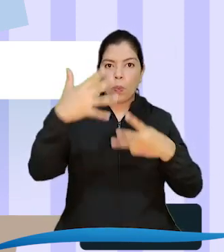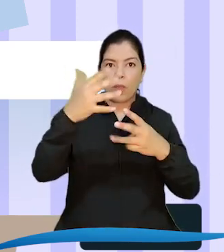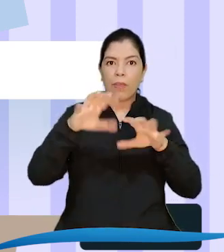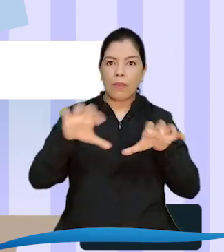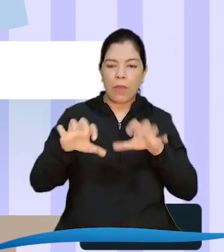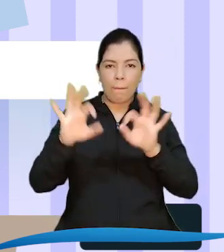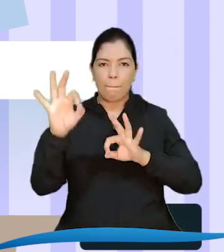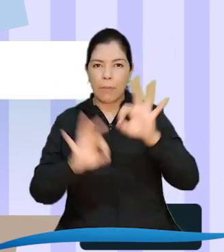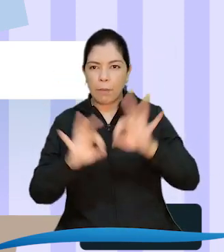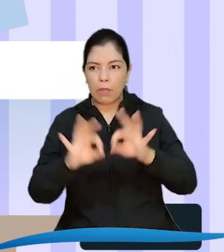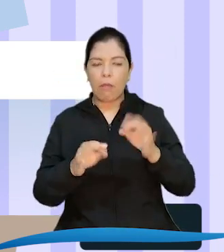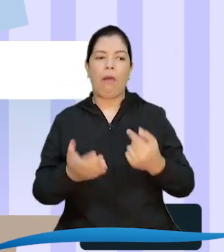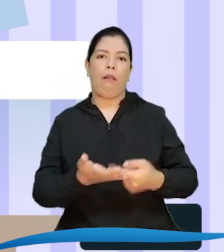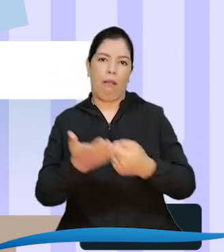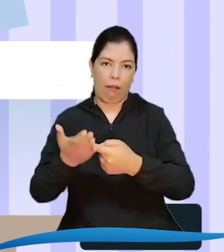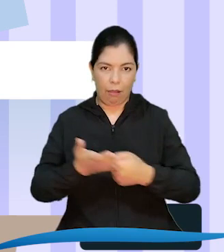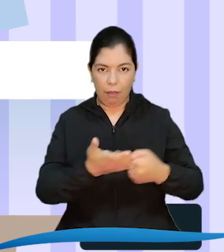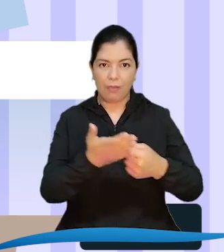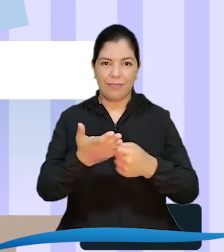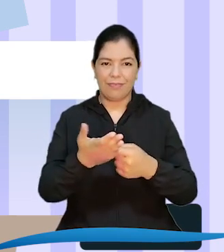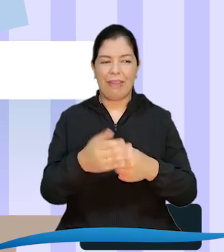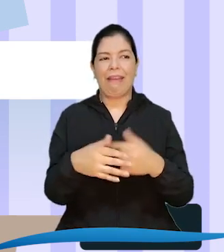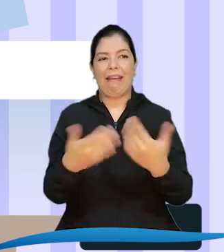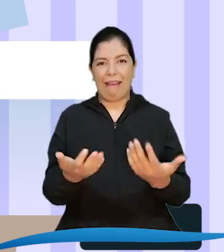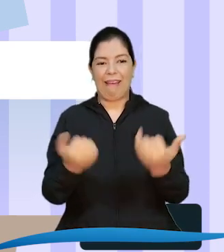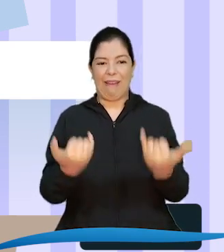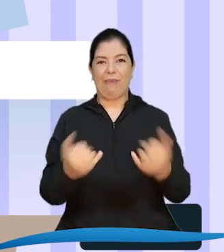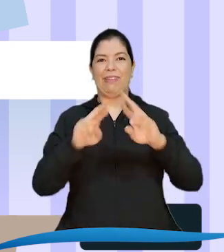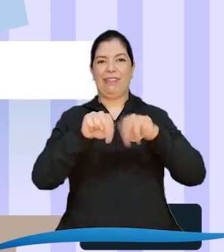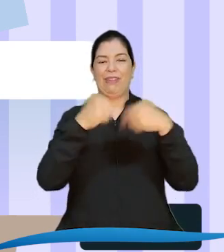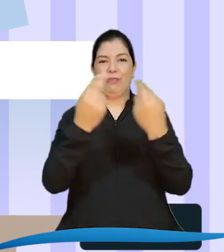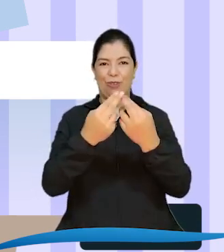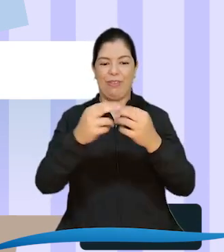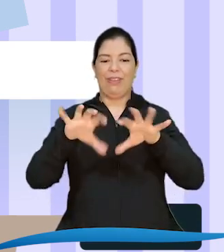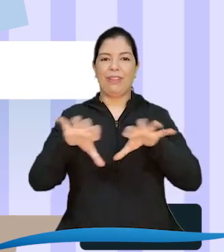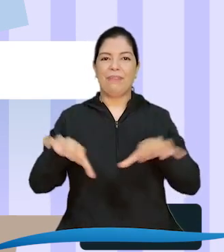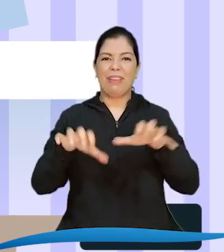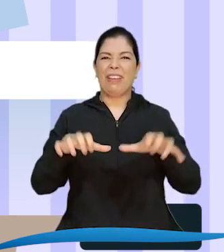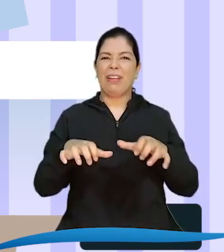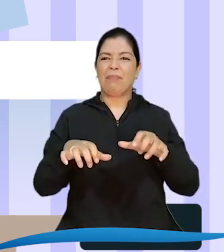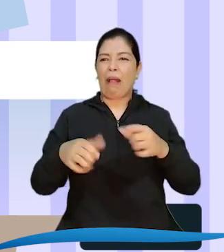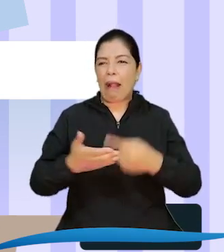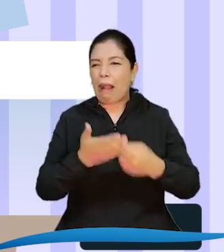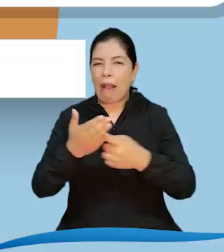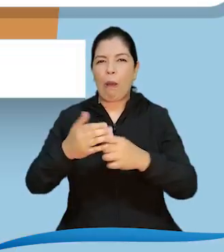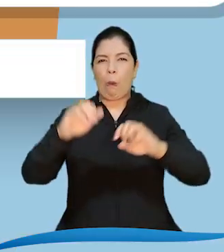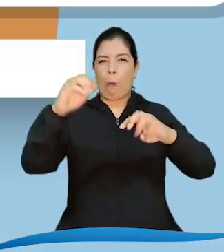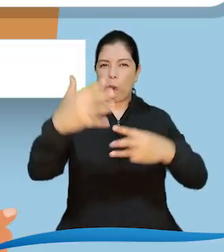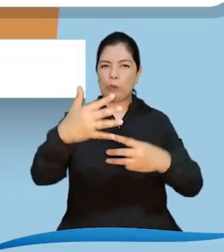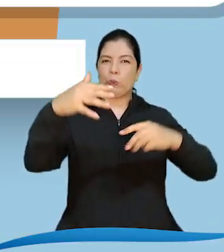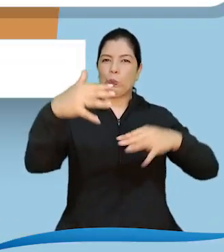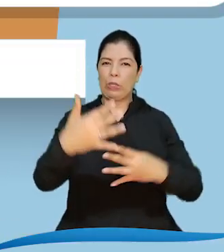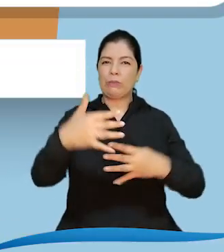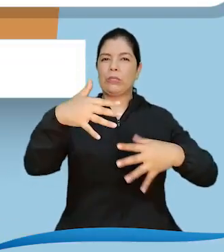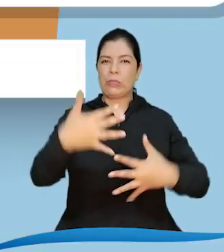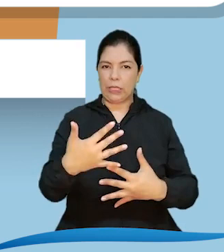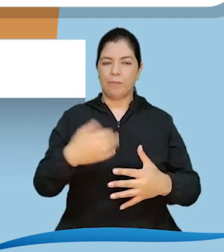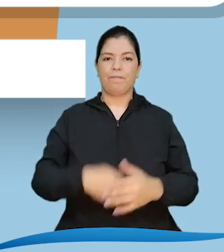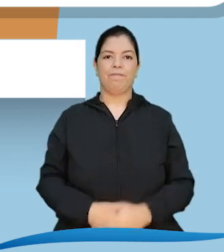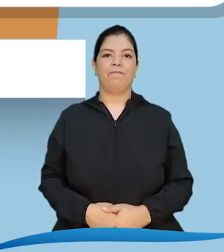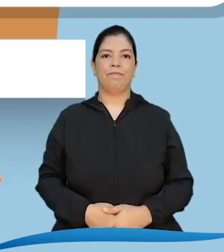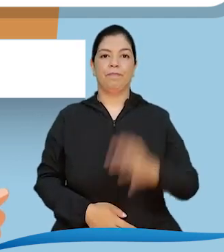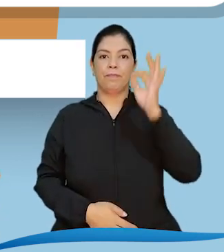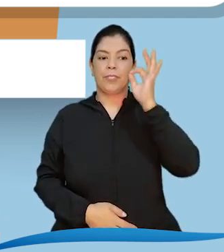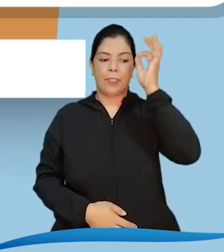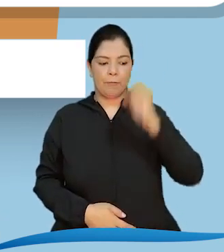O sea que esta reunión es para hablar de las actividades octava, novena y décima Muchas gracias Equidad,